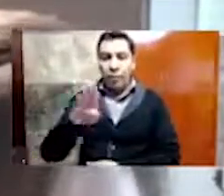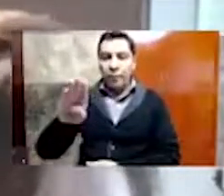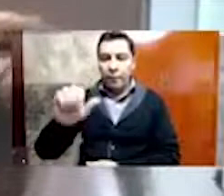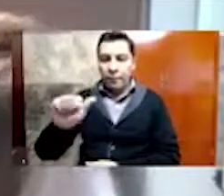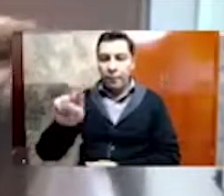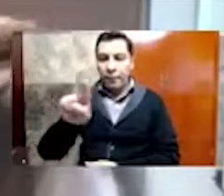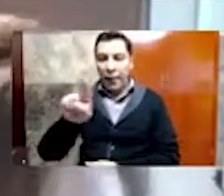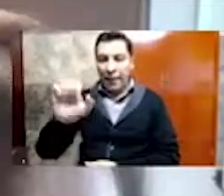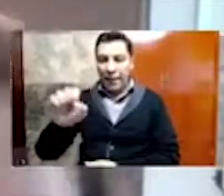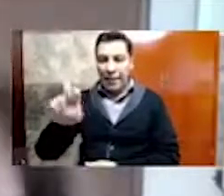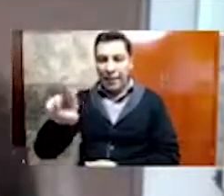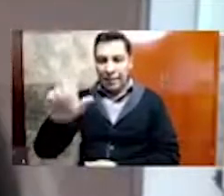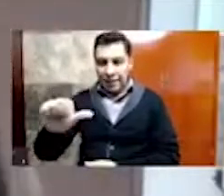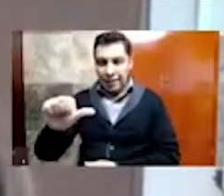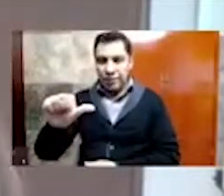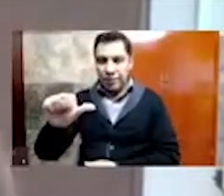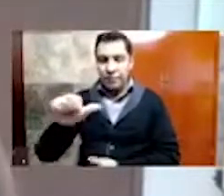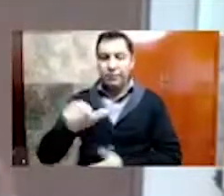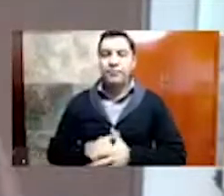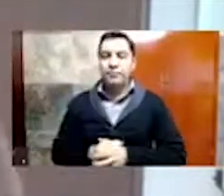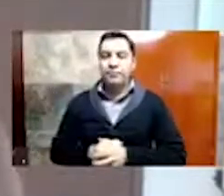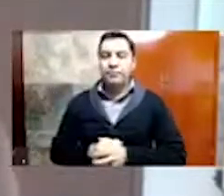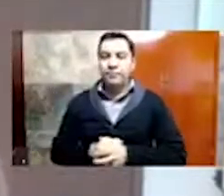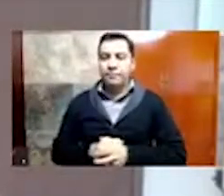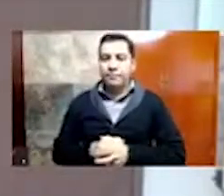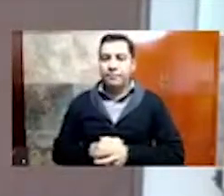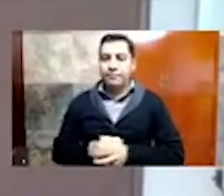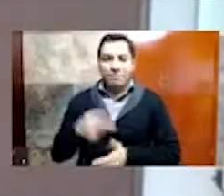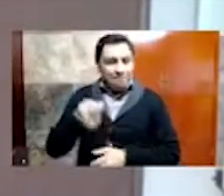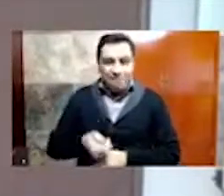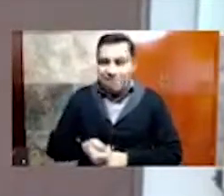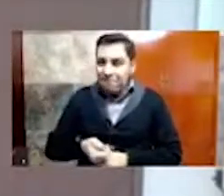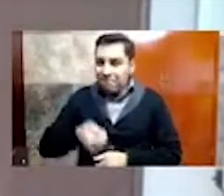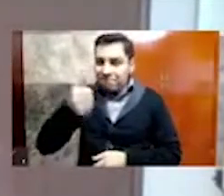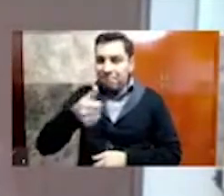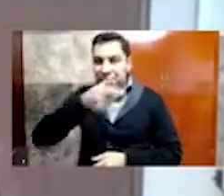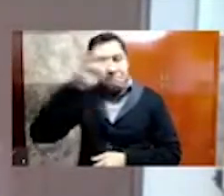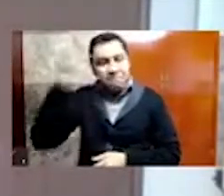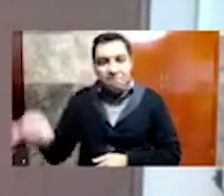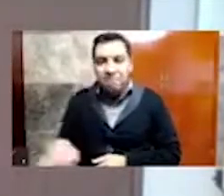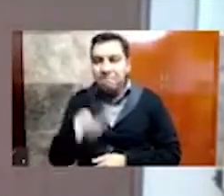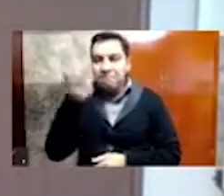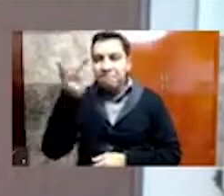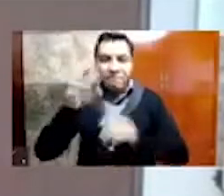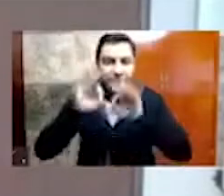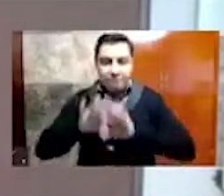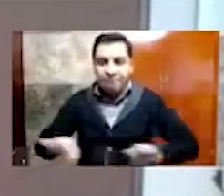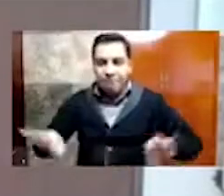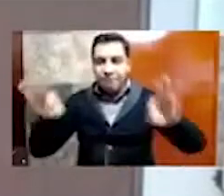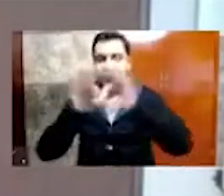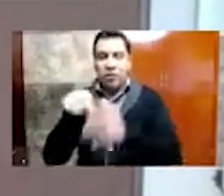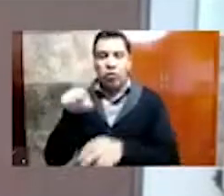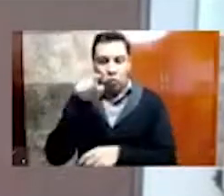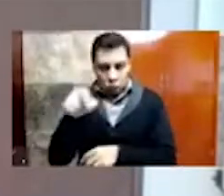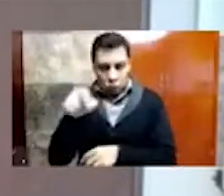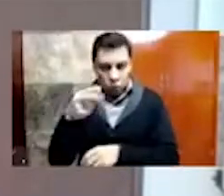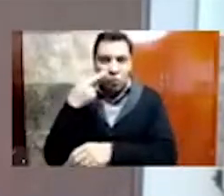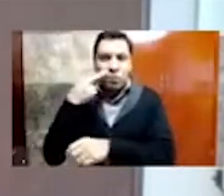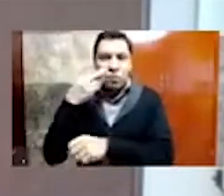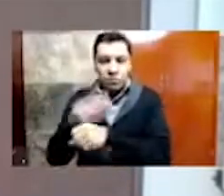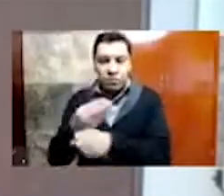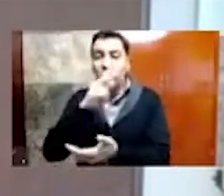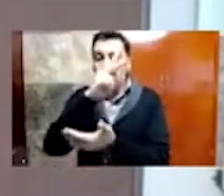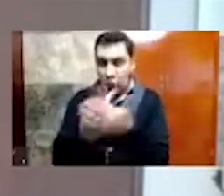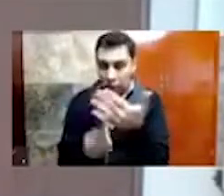iniciáramos con una primera y obligada pregunta, que sería tú como encargado del programa